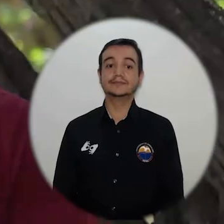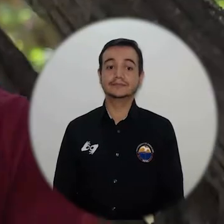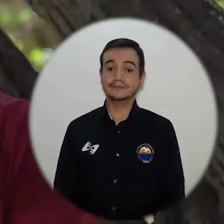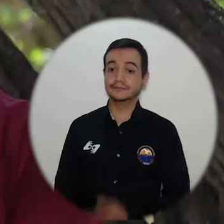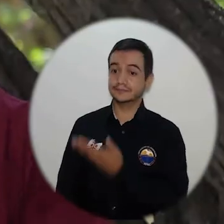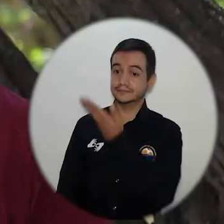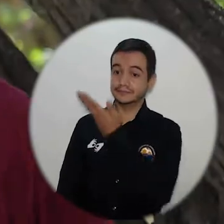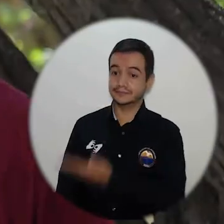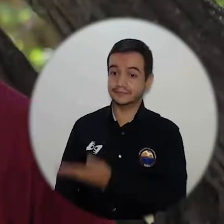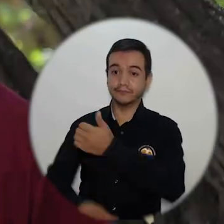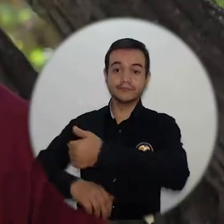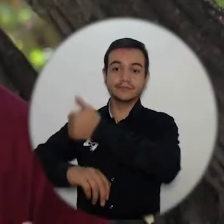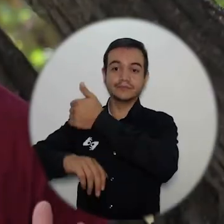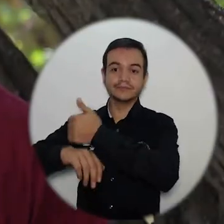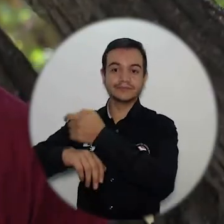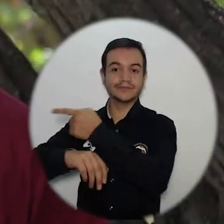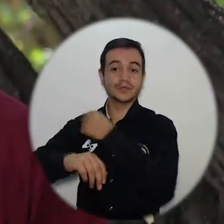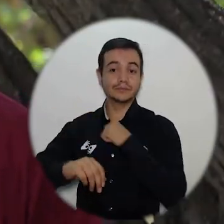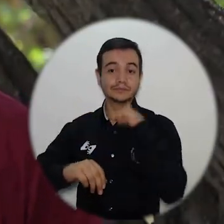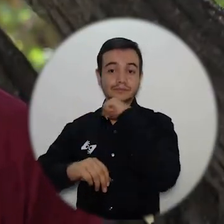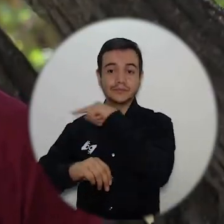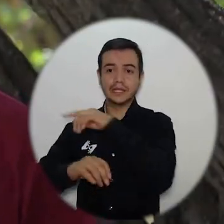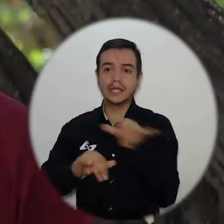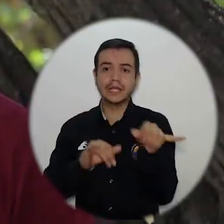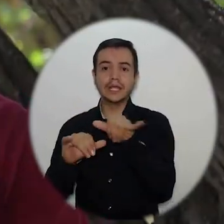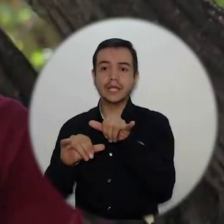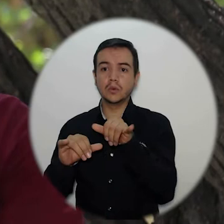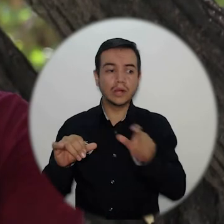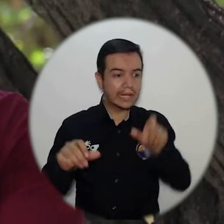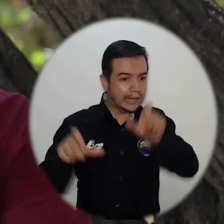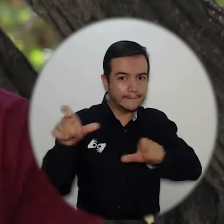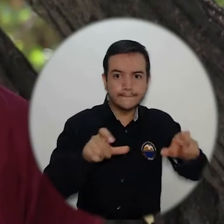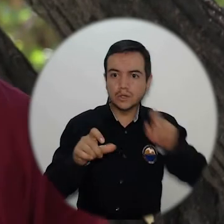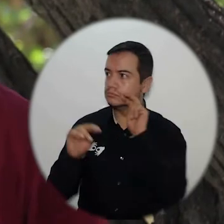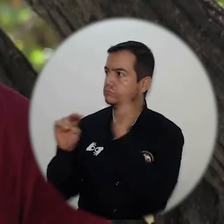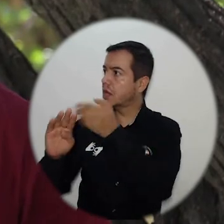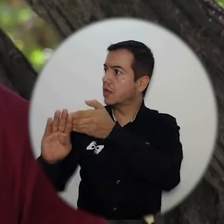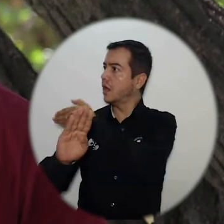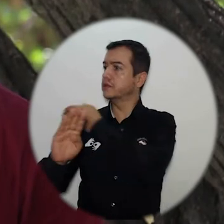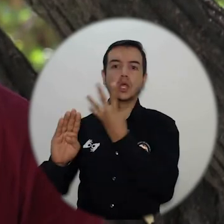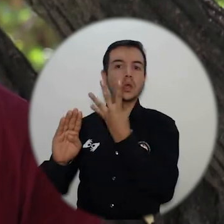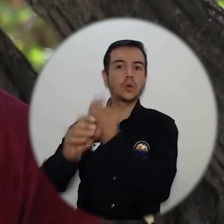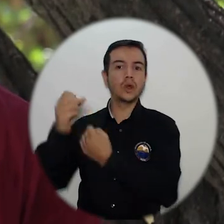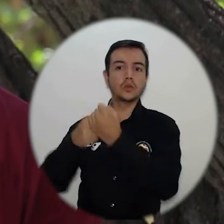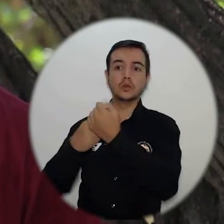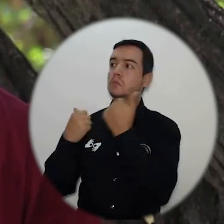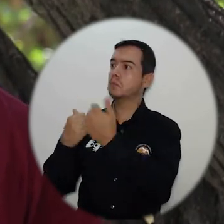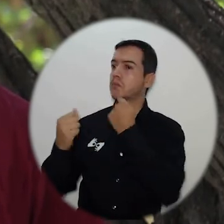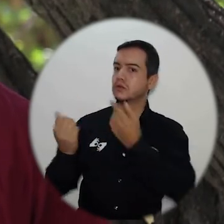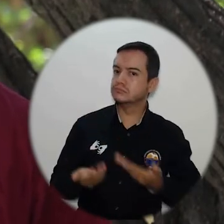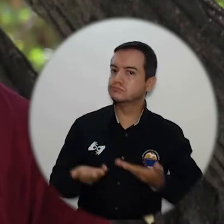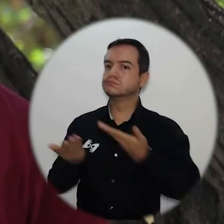El doctor Pablo Vera Salazar es la voz de miles de estudiantes y docentes que creyeron en su gestión de los últimos cuatro años por una